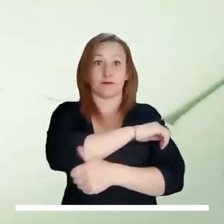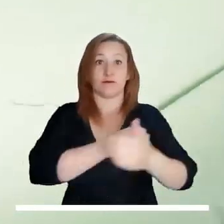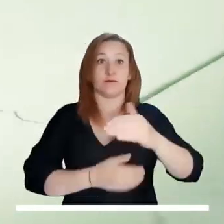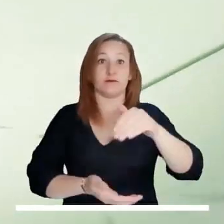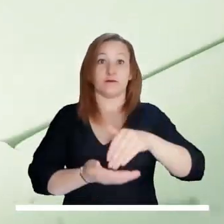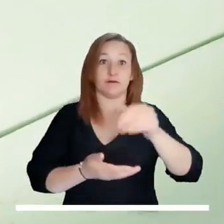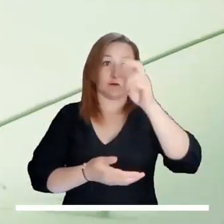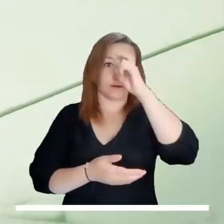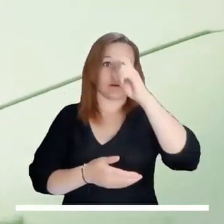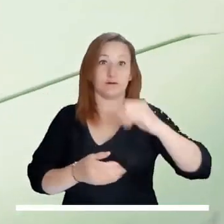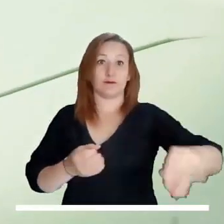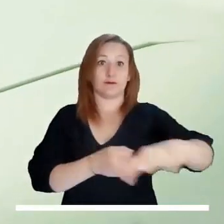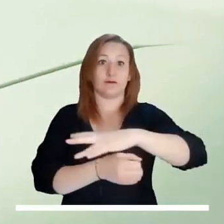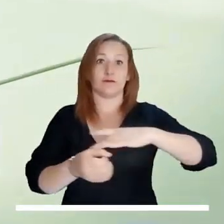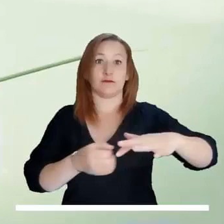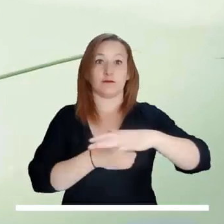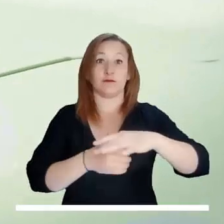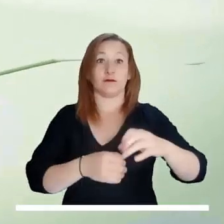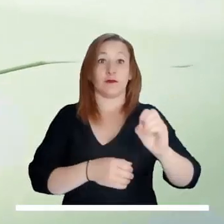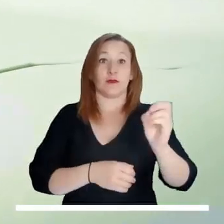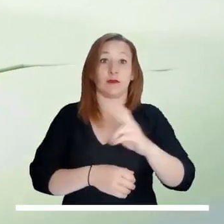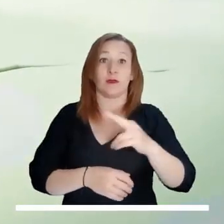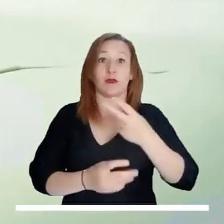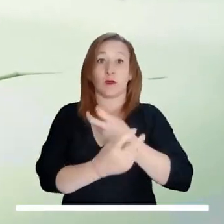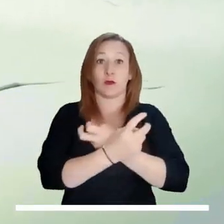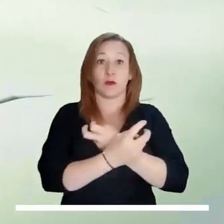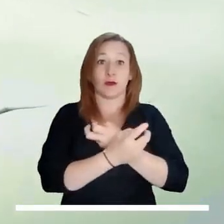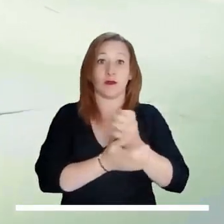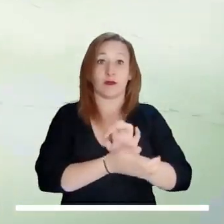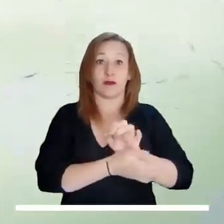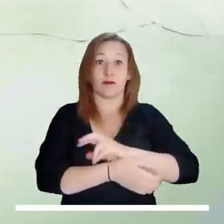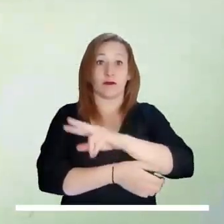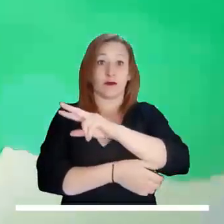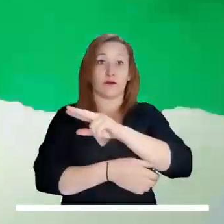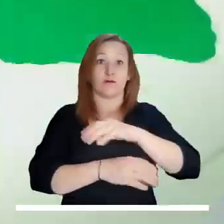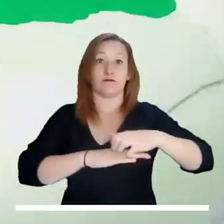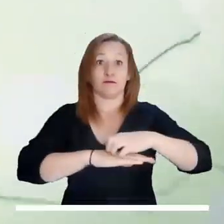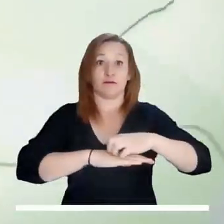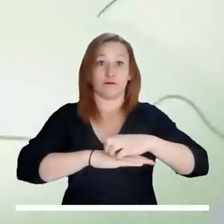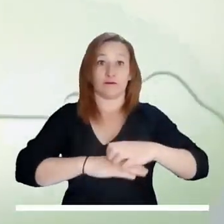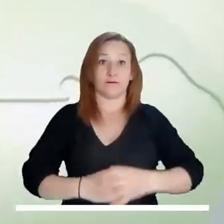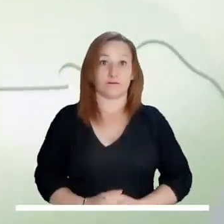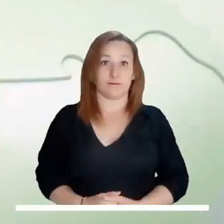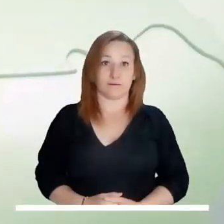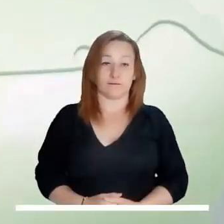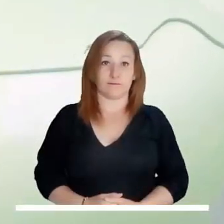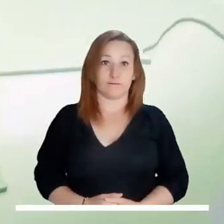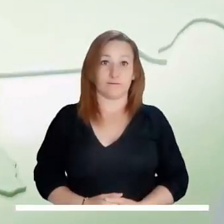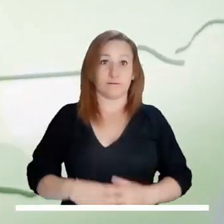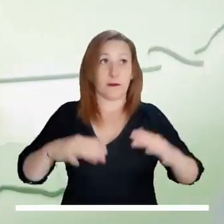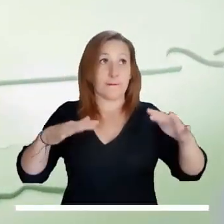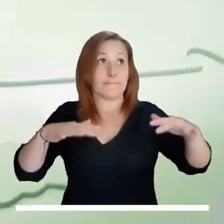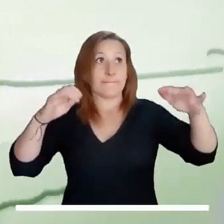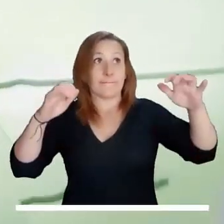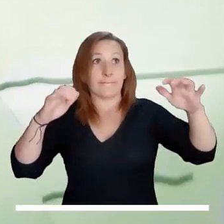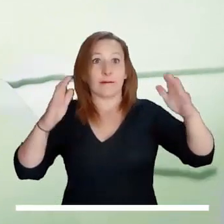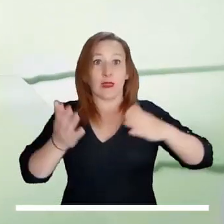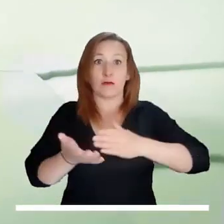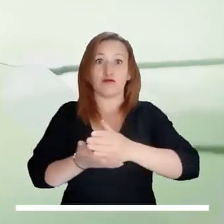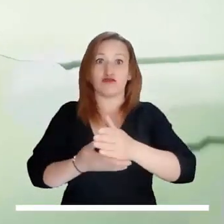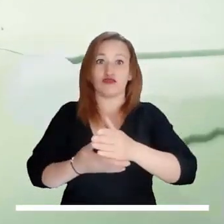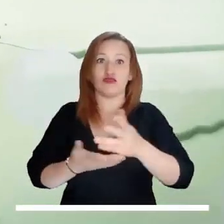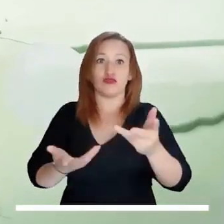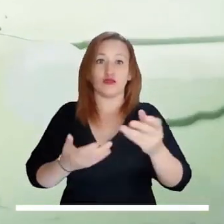Santander, norte de Boyacá, centro y norte de Cundinamarca, oriente de Huila, Eje Cafetero y Tolina. El tiempo